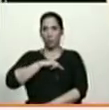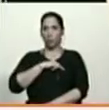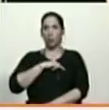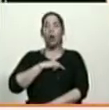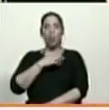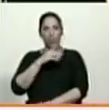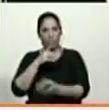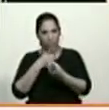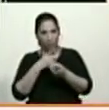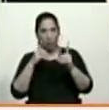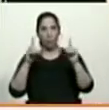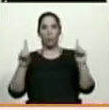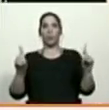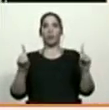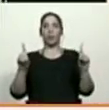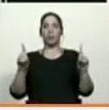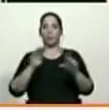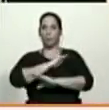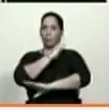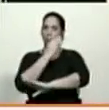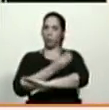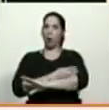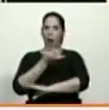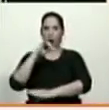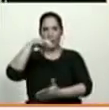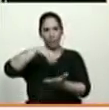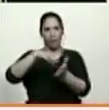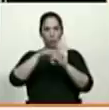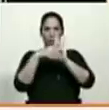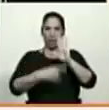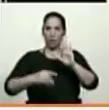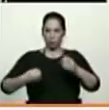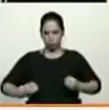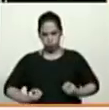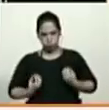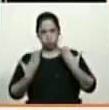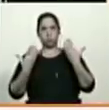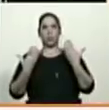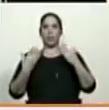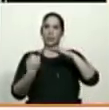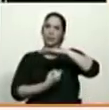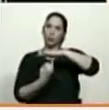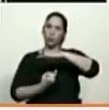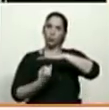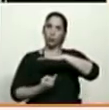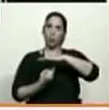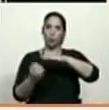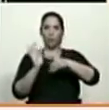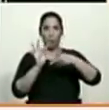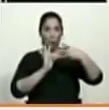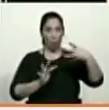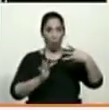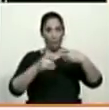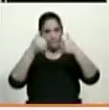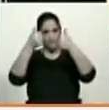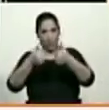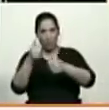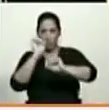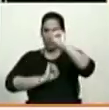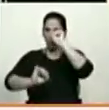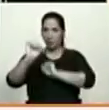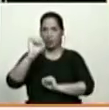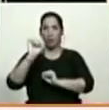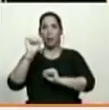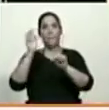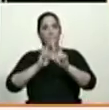democracia fortalecida, que hay un Estado de Derecho vigoroso, que sus instituciones funcionan para defender la paz